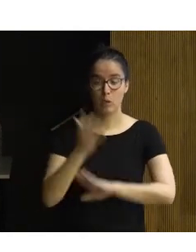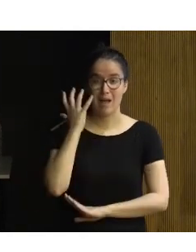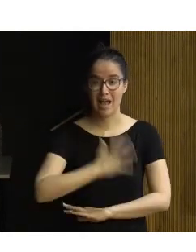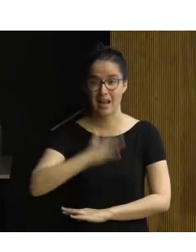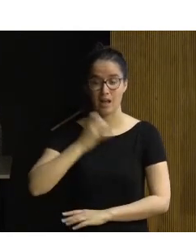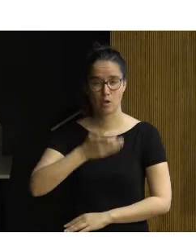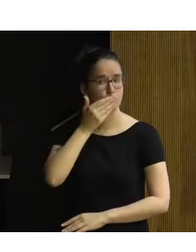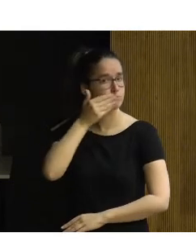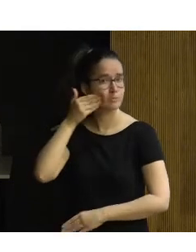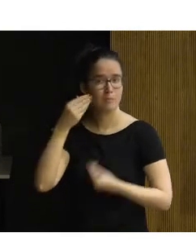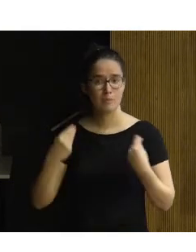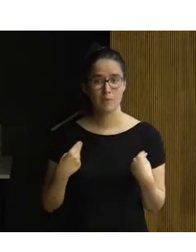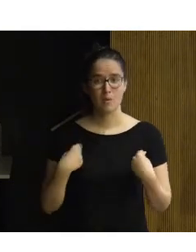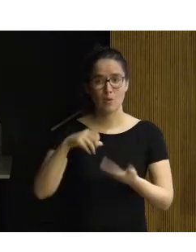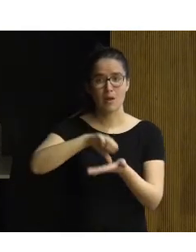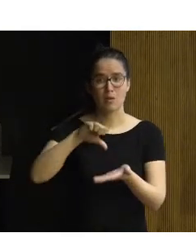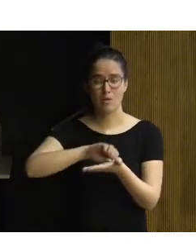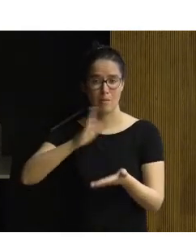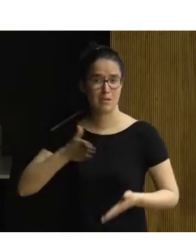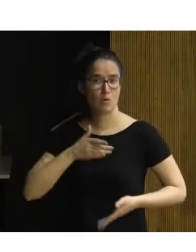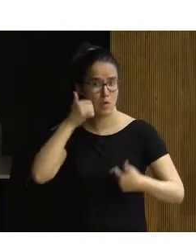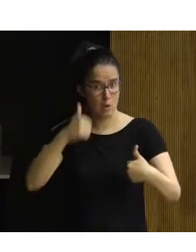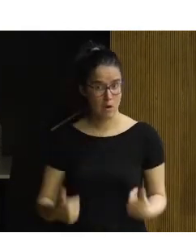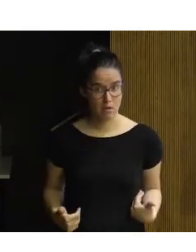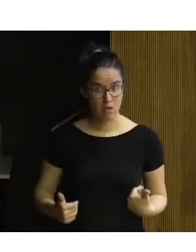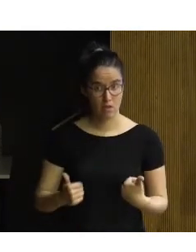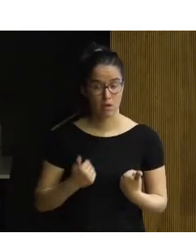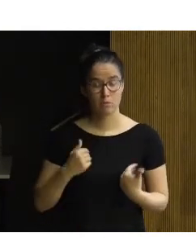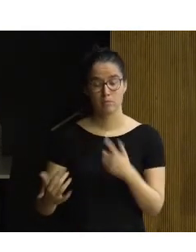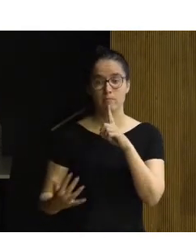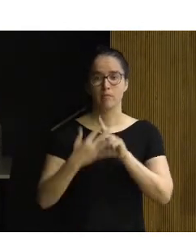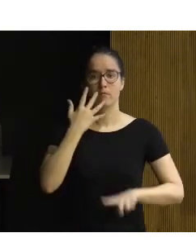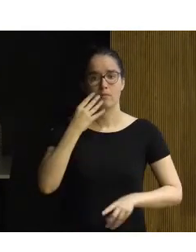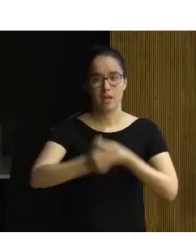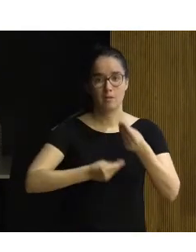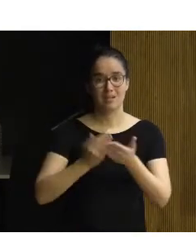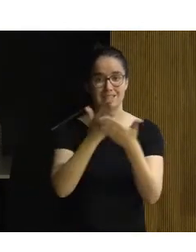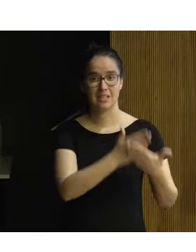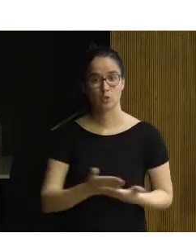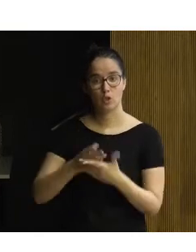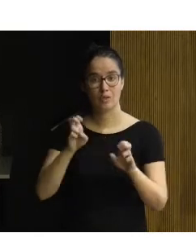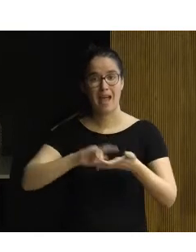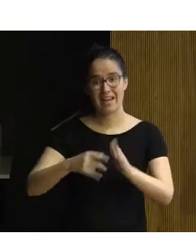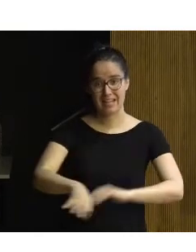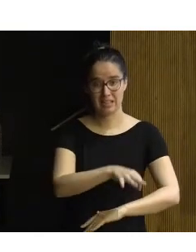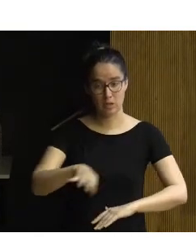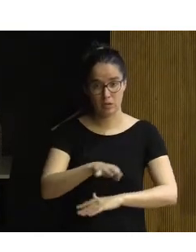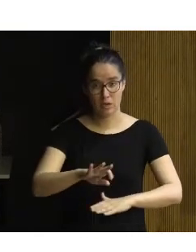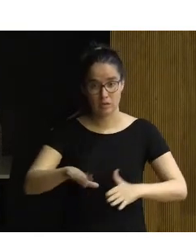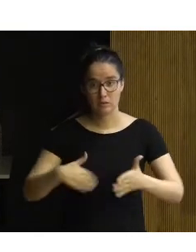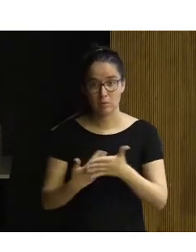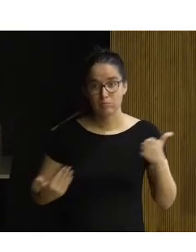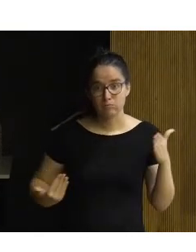y estaba orgullosa de vivir en una ciudad patrimonio de la humanidad, la cual me inspiró para realizar mis estudios en arquitectura, hasta que sufrí un